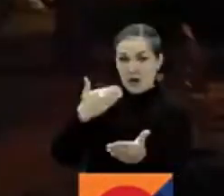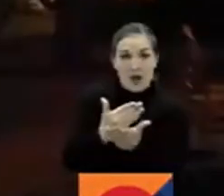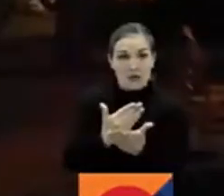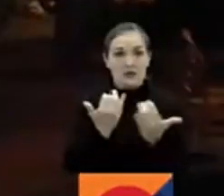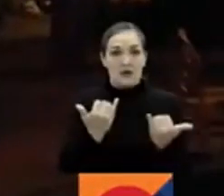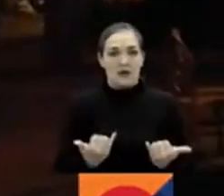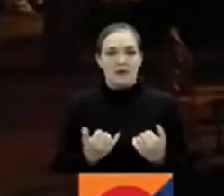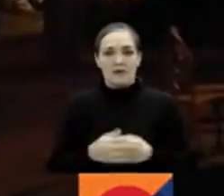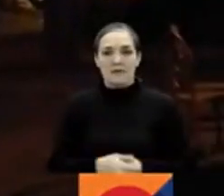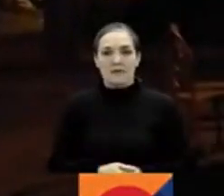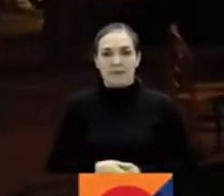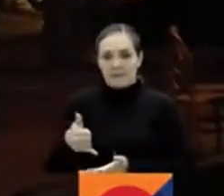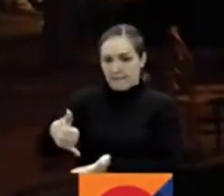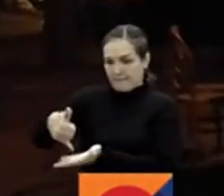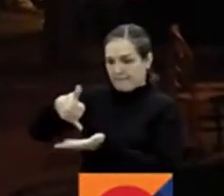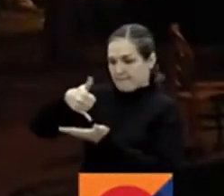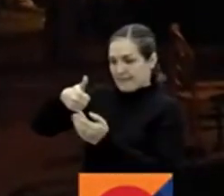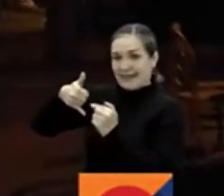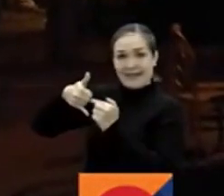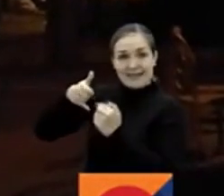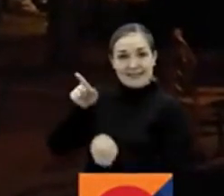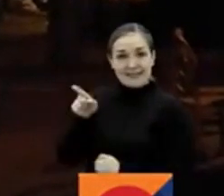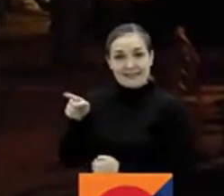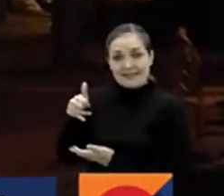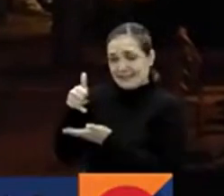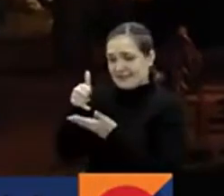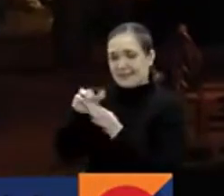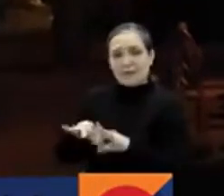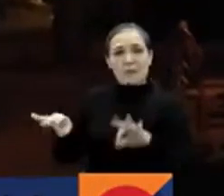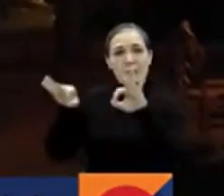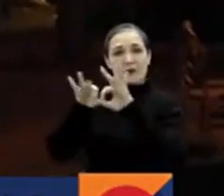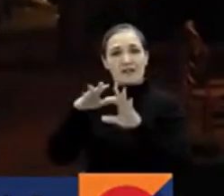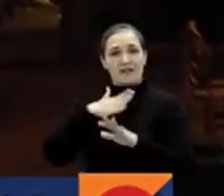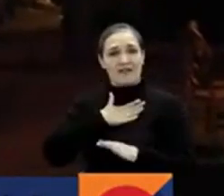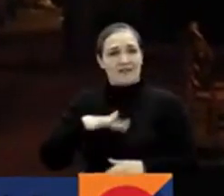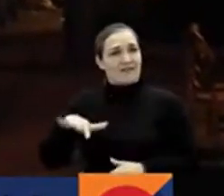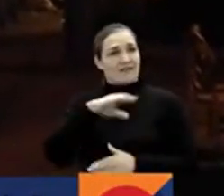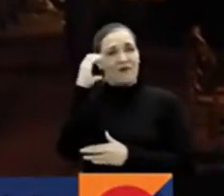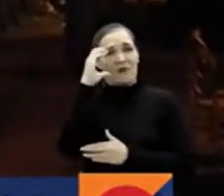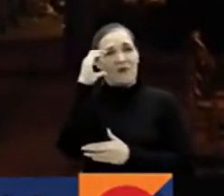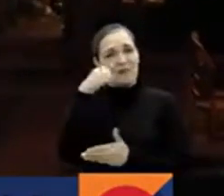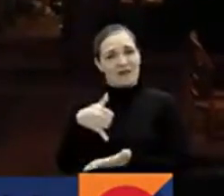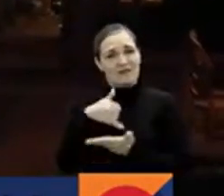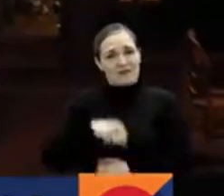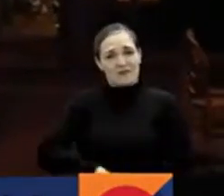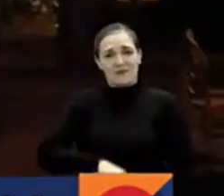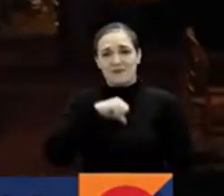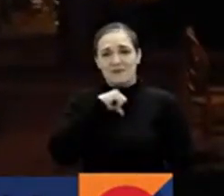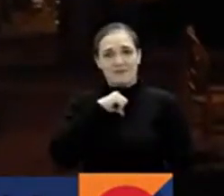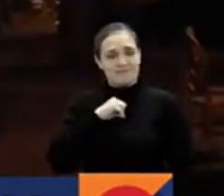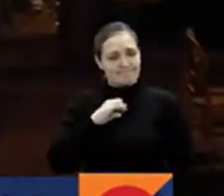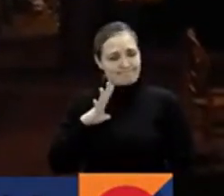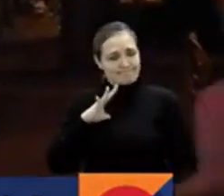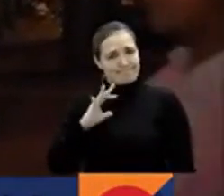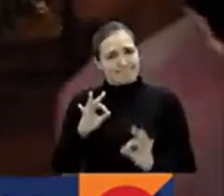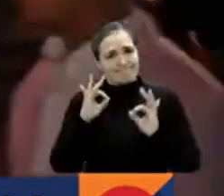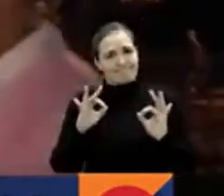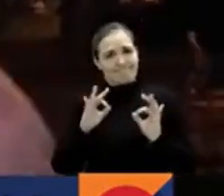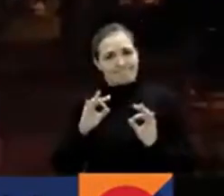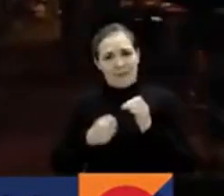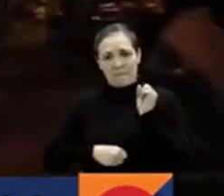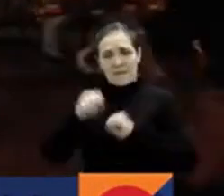ellos. El India Catalina es el premio más importante de nuestra industria y es un orgullo y un privilegio poder tener